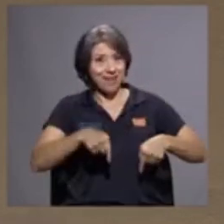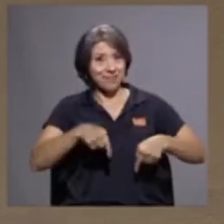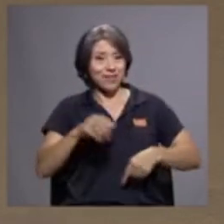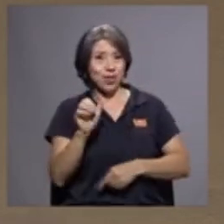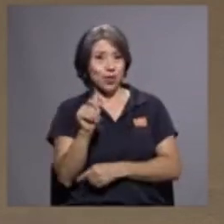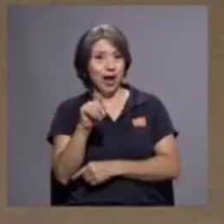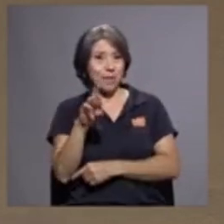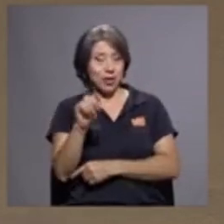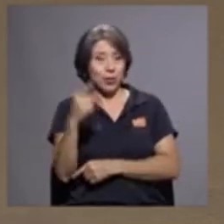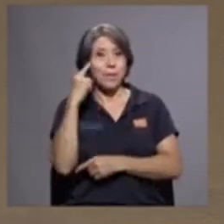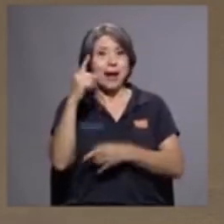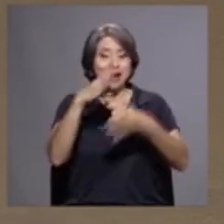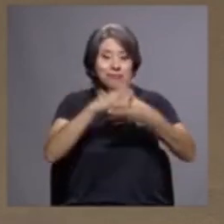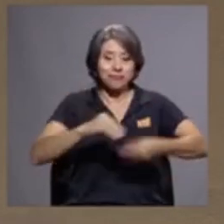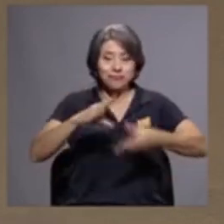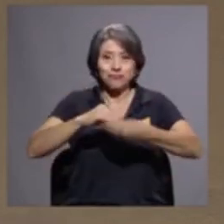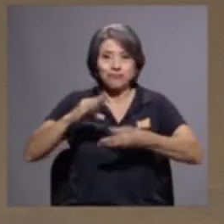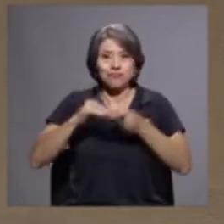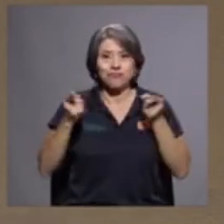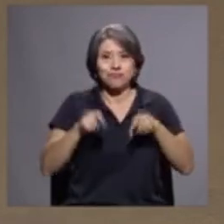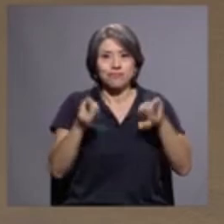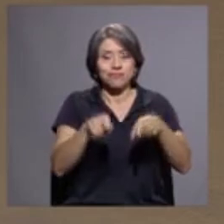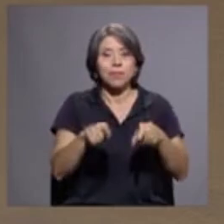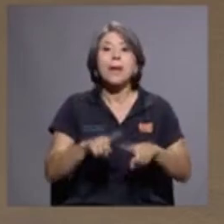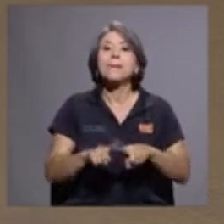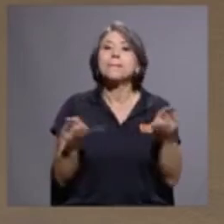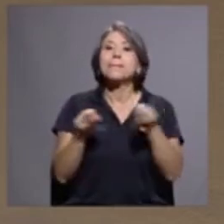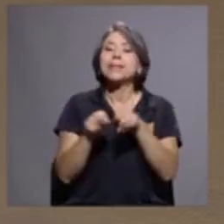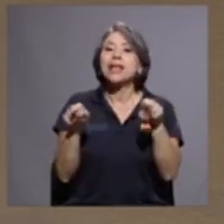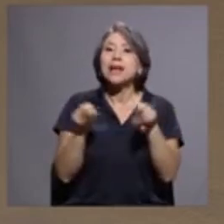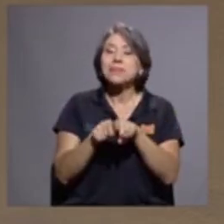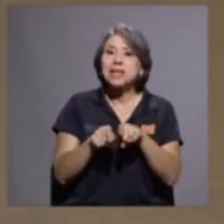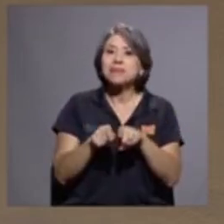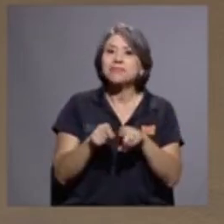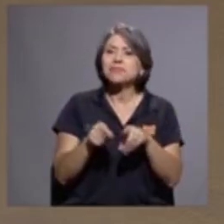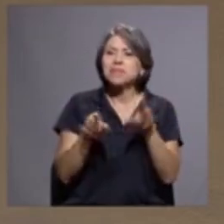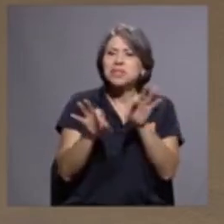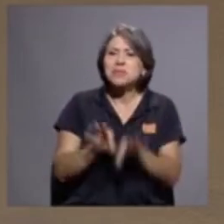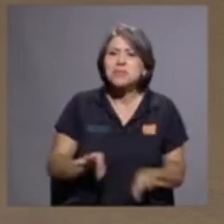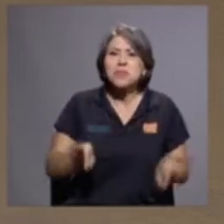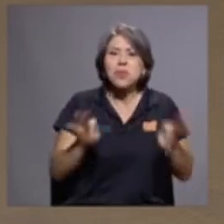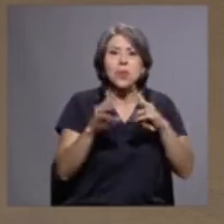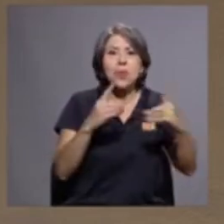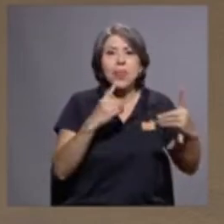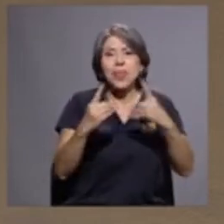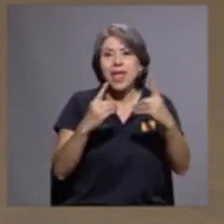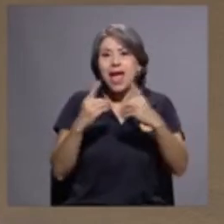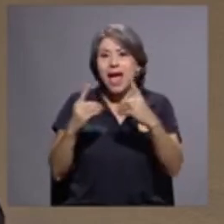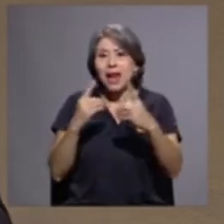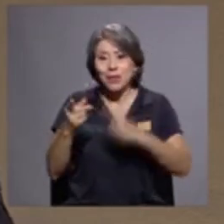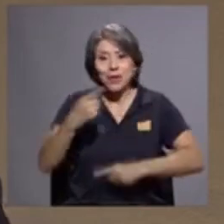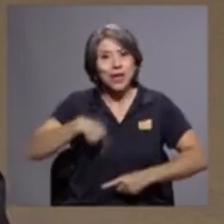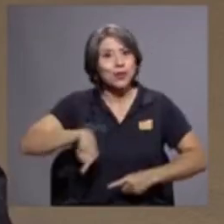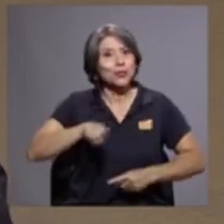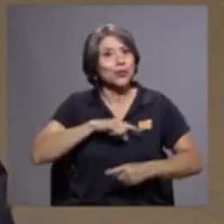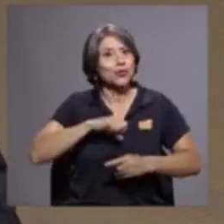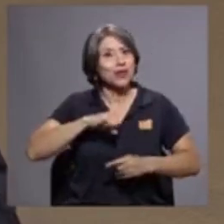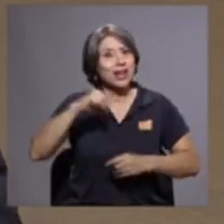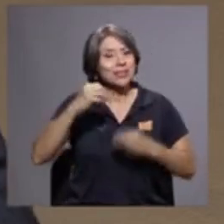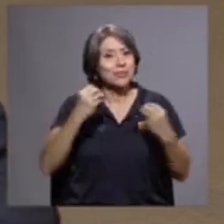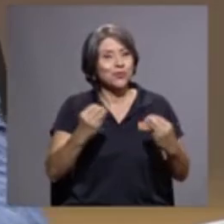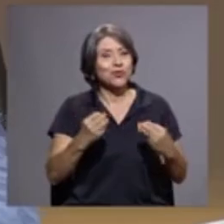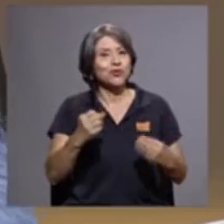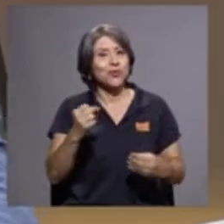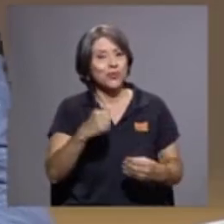que nos cuente un poquito todo el contexto de lo que pasa, pero también ese diálogo tan importante que establecieron que hizo que ganársemos mucho. Así que, muchas